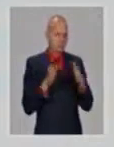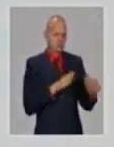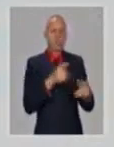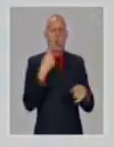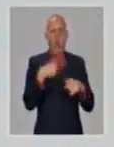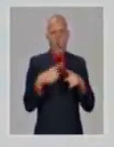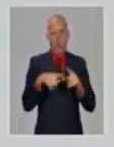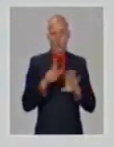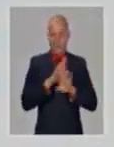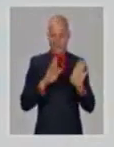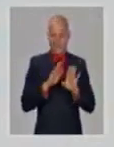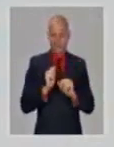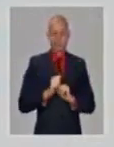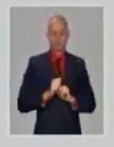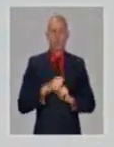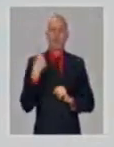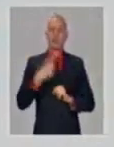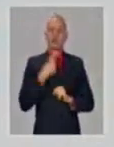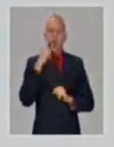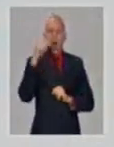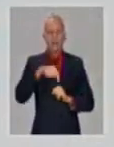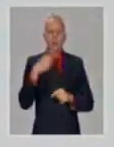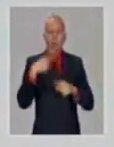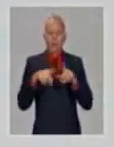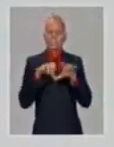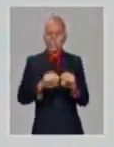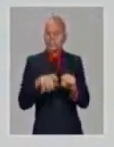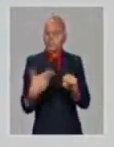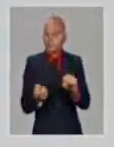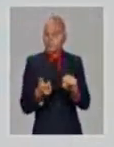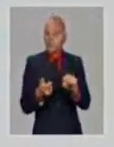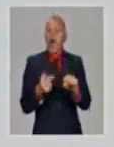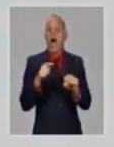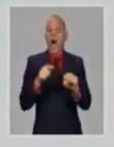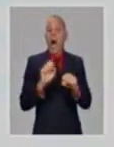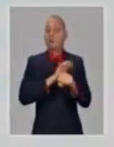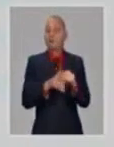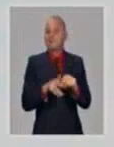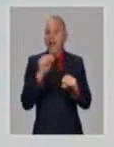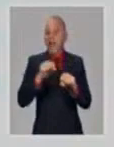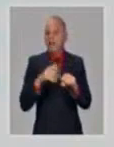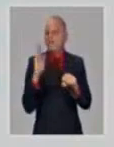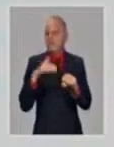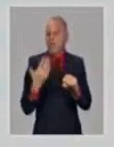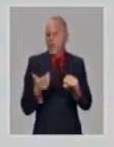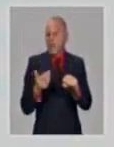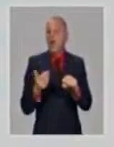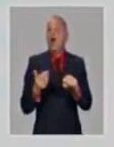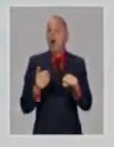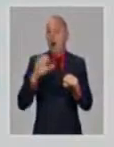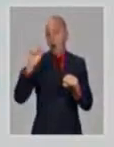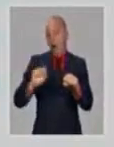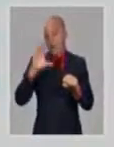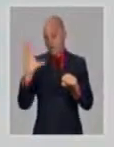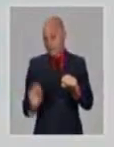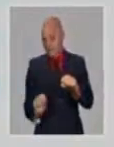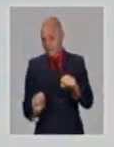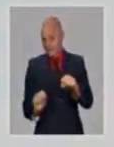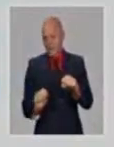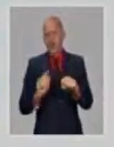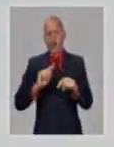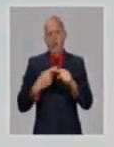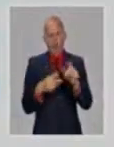mencionaba a partir de un viajero, pero que evidentemente sí se está imponiendo en nuestro país. Es decir,